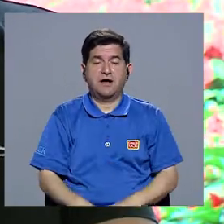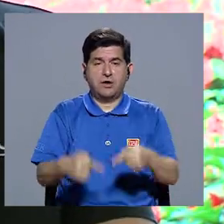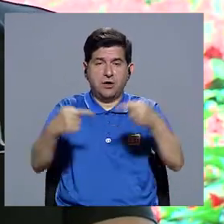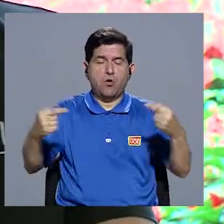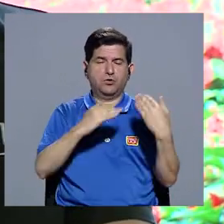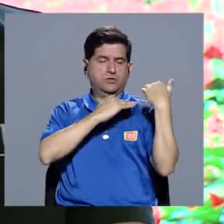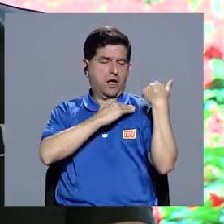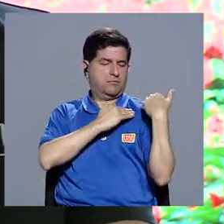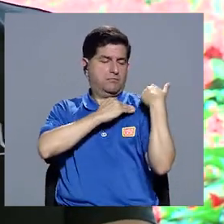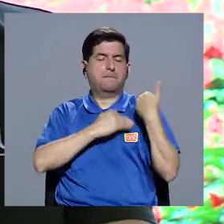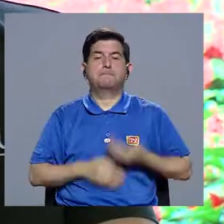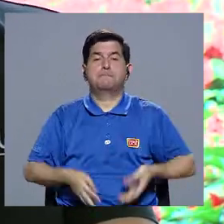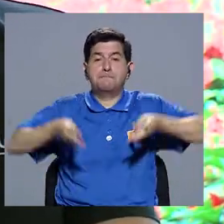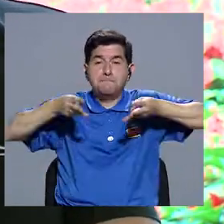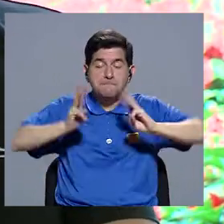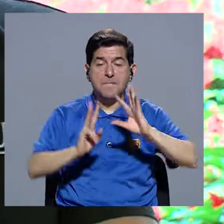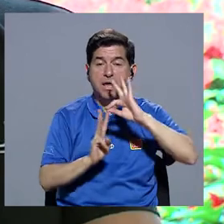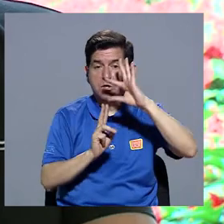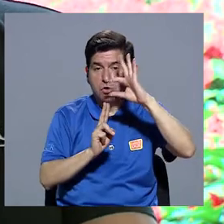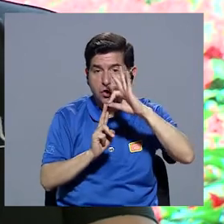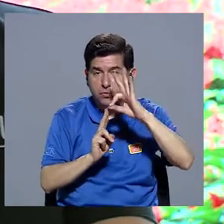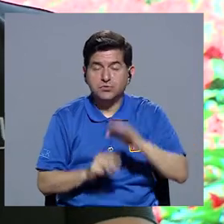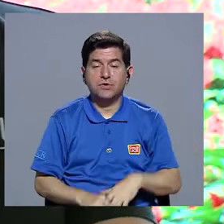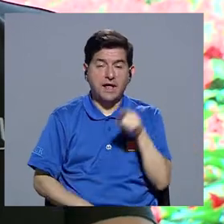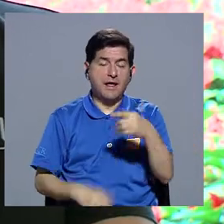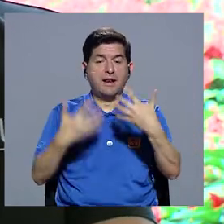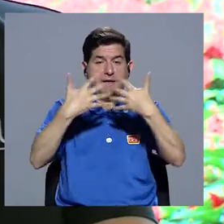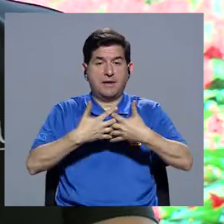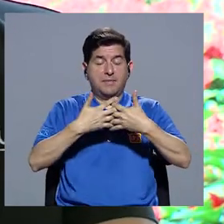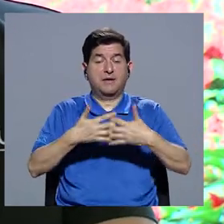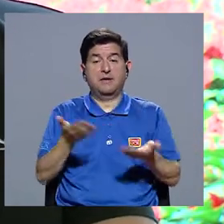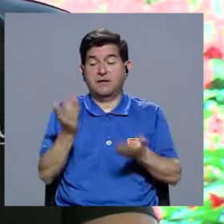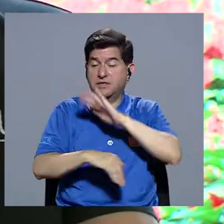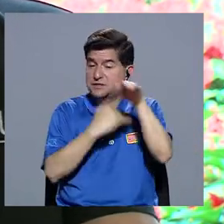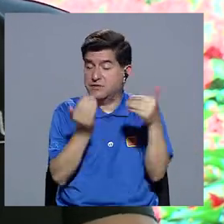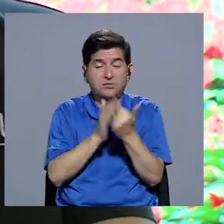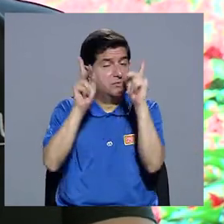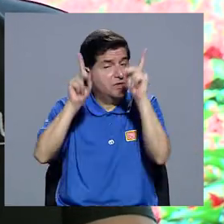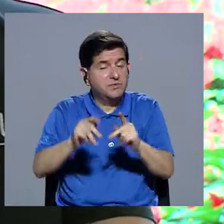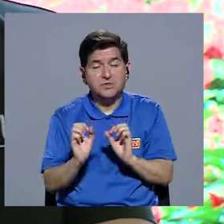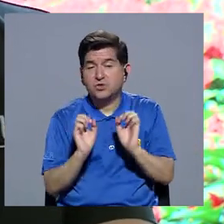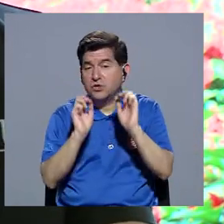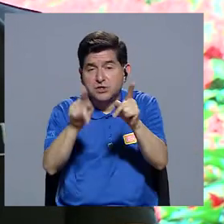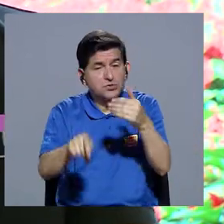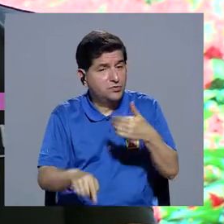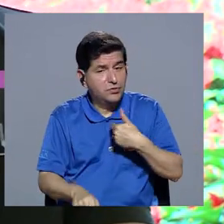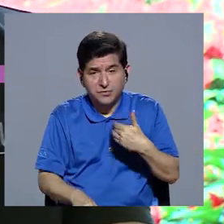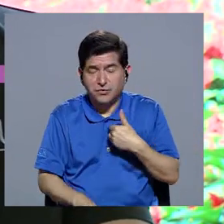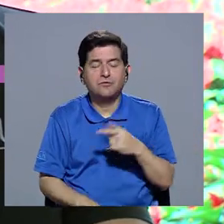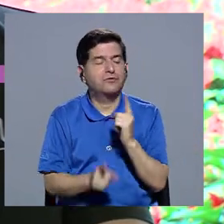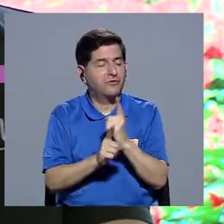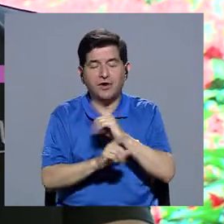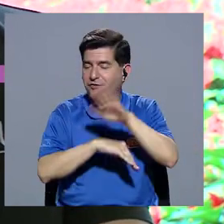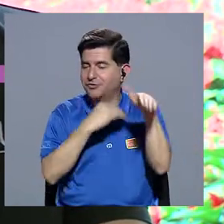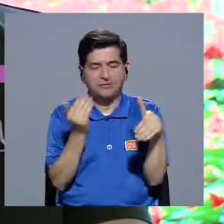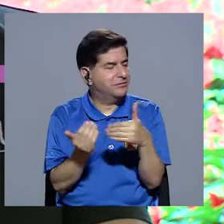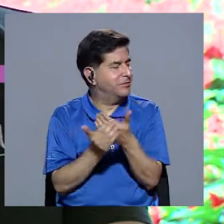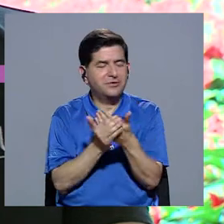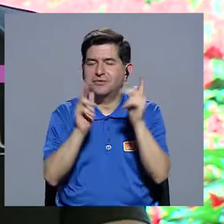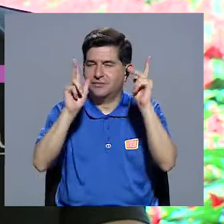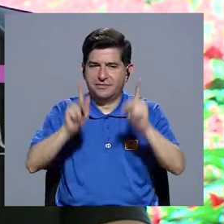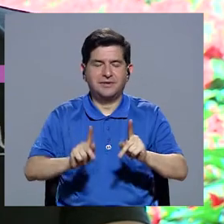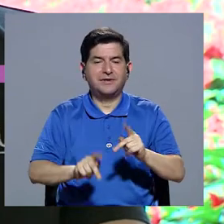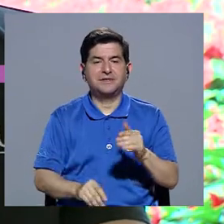resistencia como un método alternativo a las máquinas. Sí, porque tal vez no todas las personas tengan la posibilidad. Es correcto, quizás no todas las personas